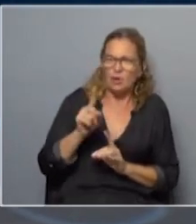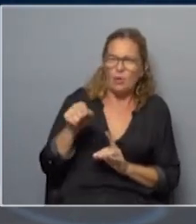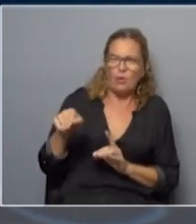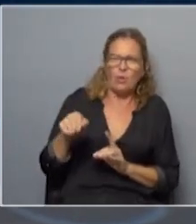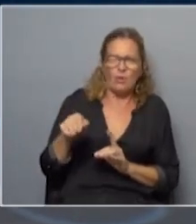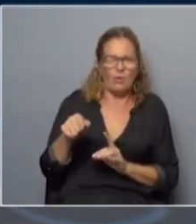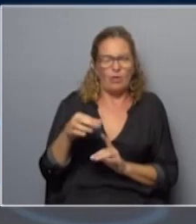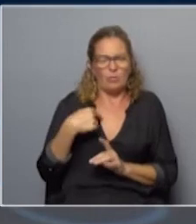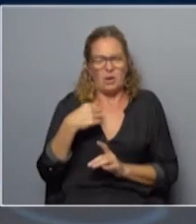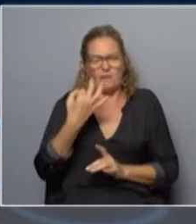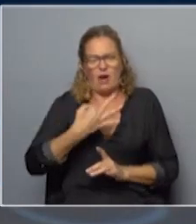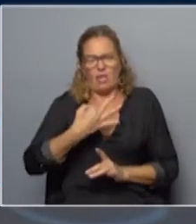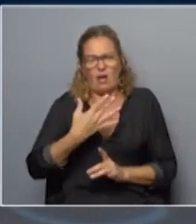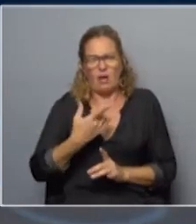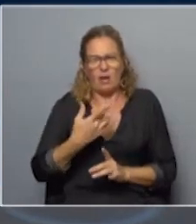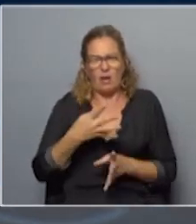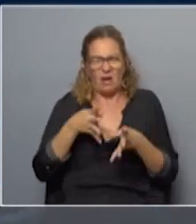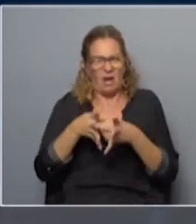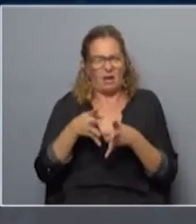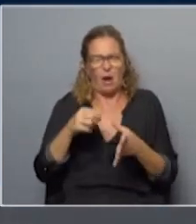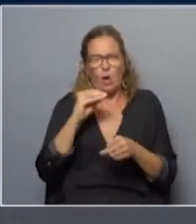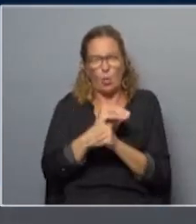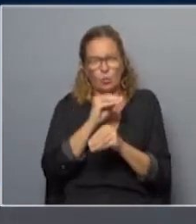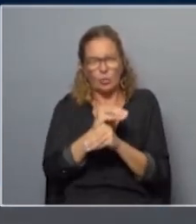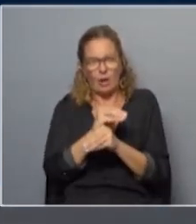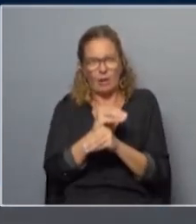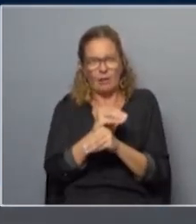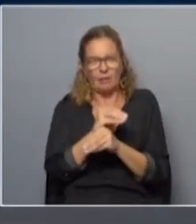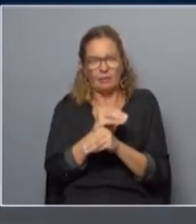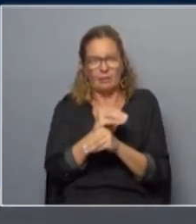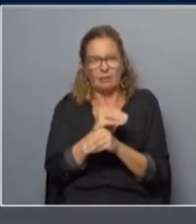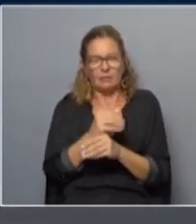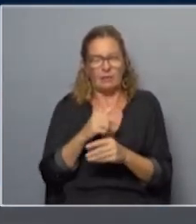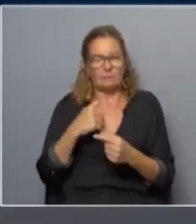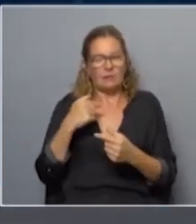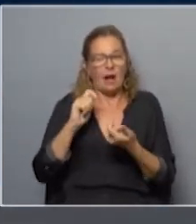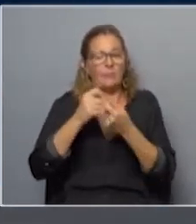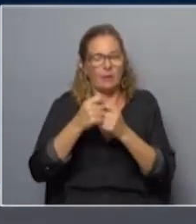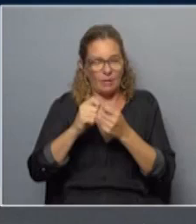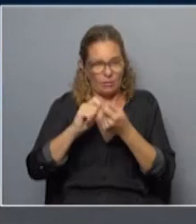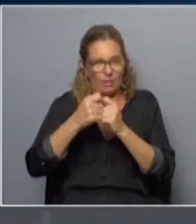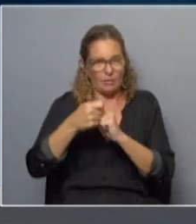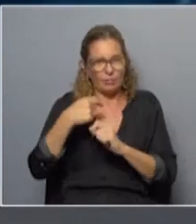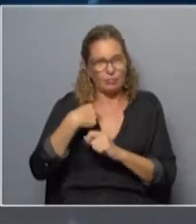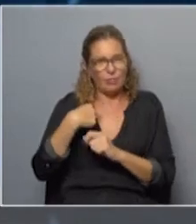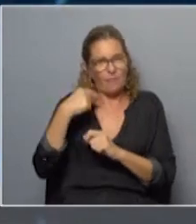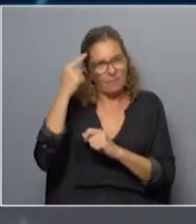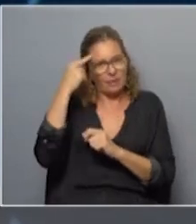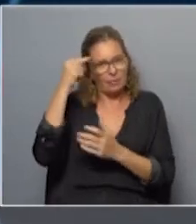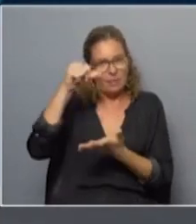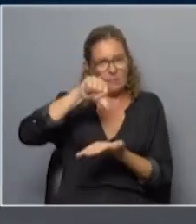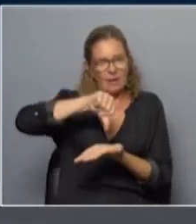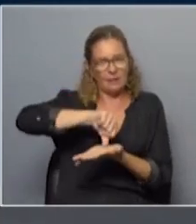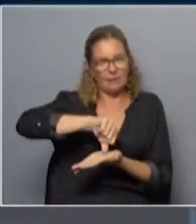posverdad, esta política de la guerra cultural, lamentablemente se está imponiendo. Y yo creo que el país